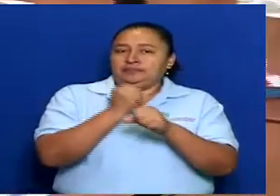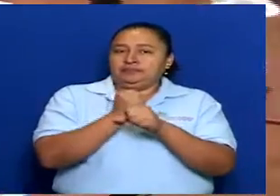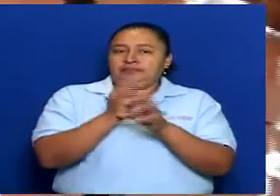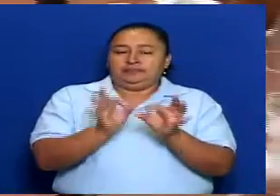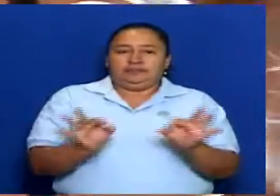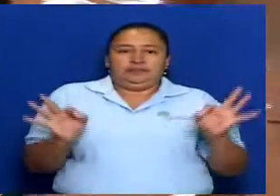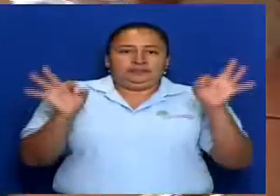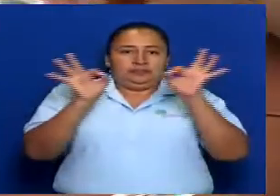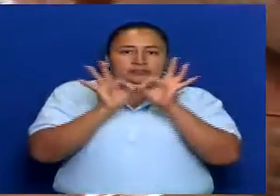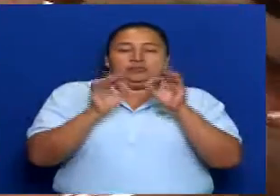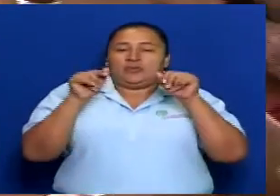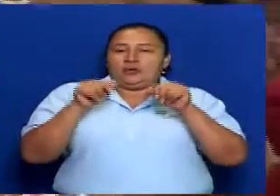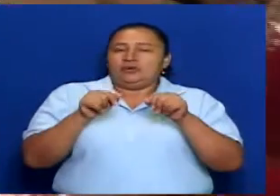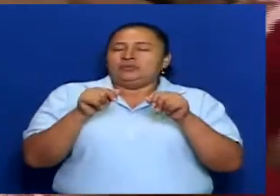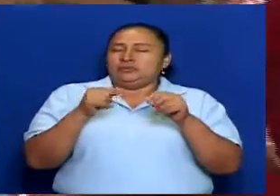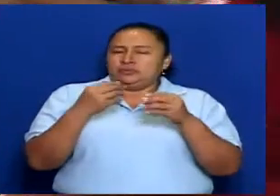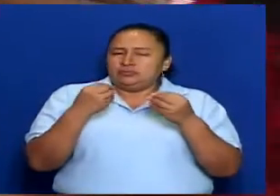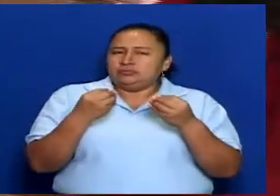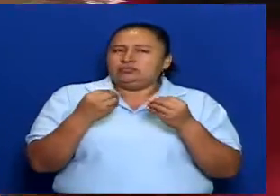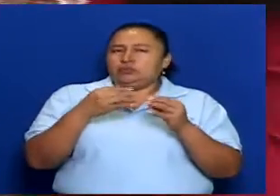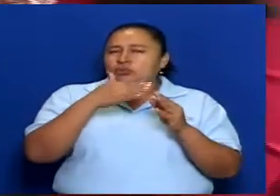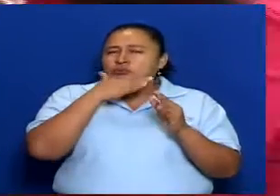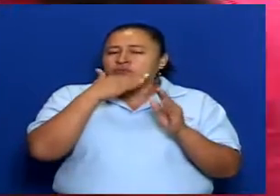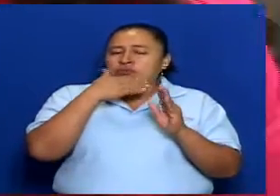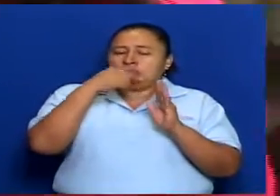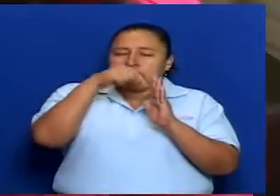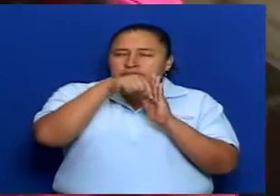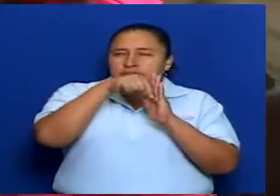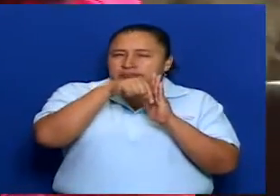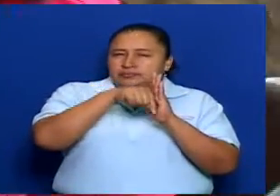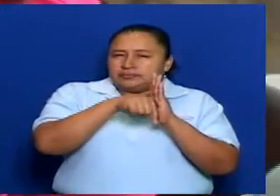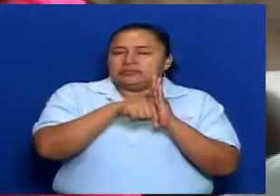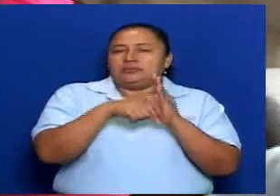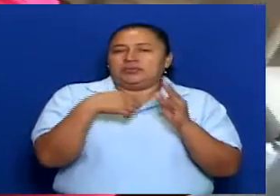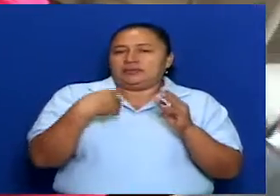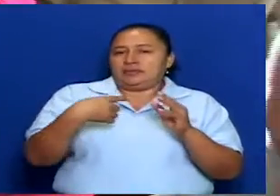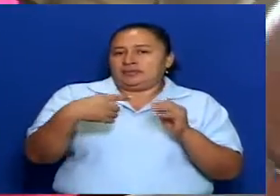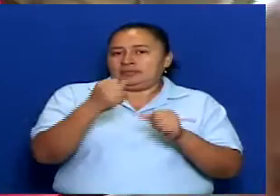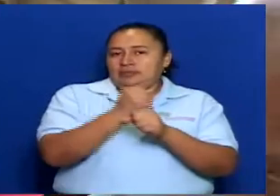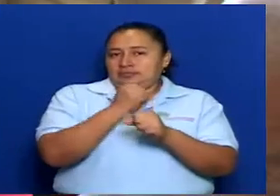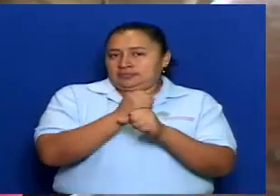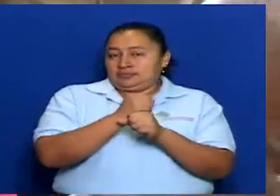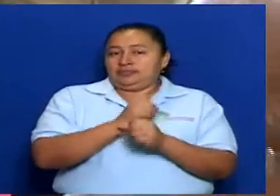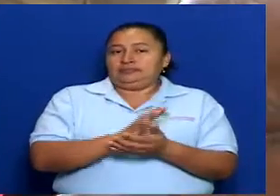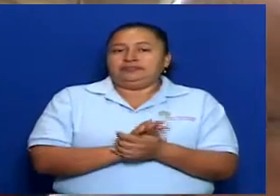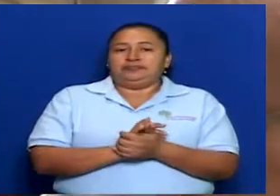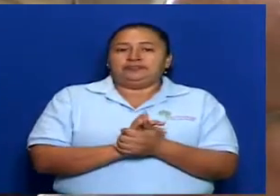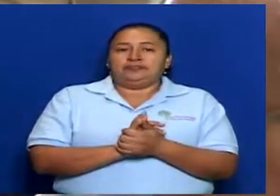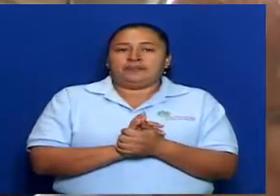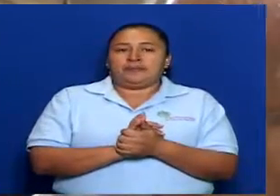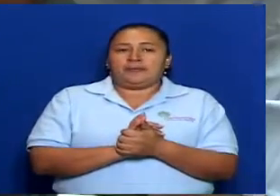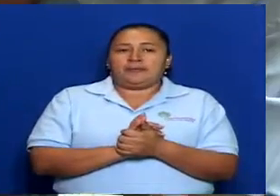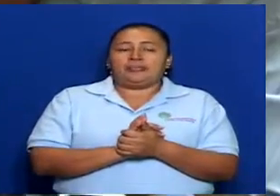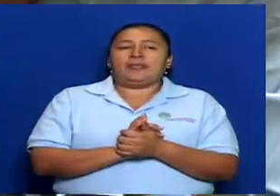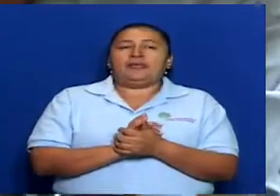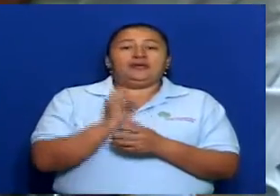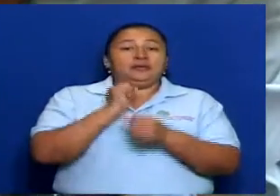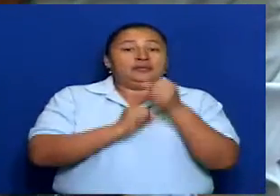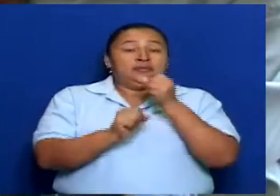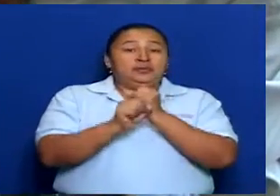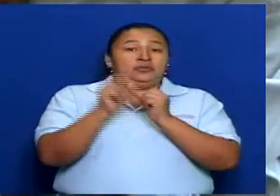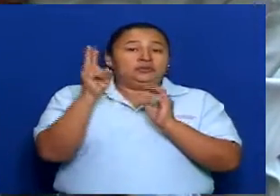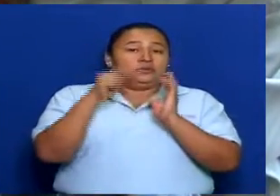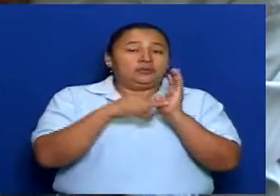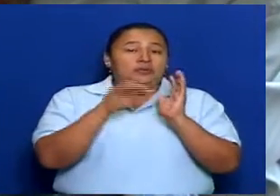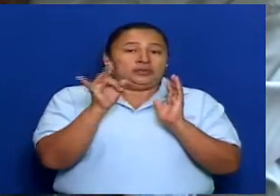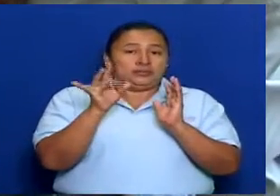trabajo bastante complejo en el quehacer de cada día. En el 2015, es